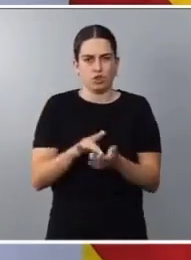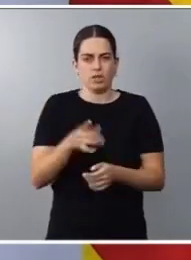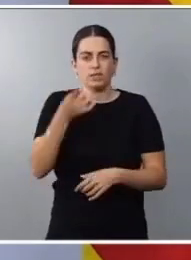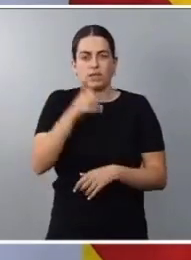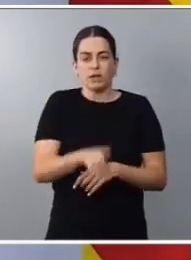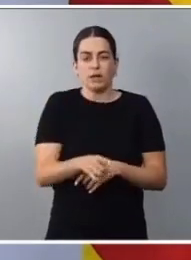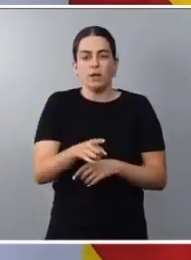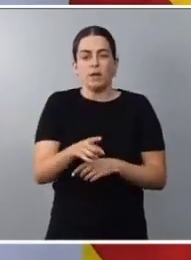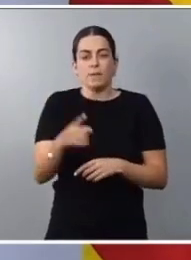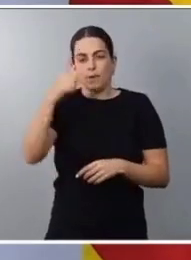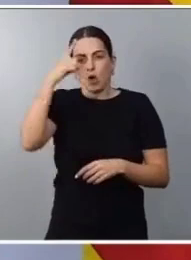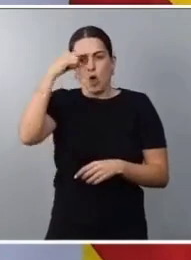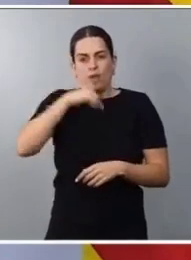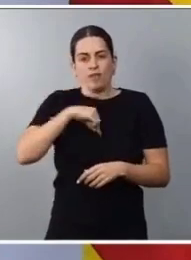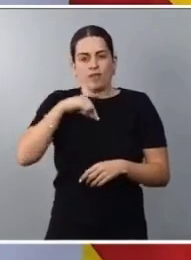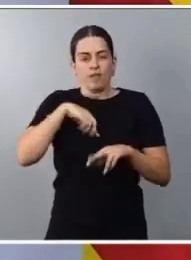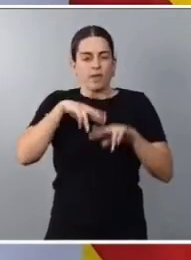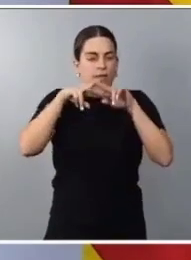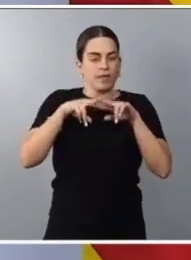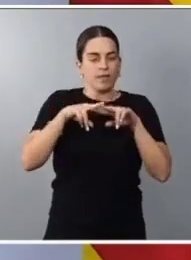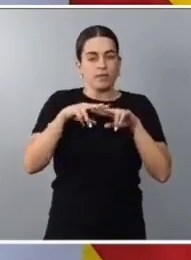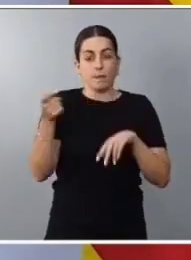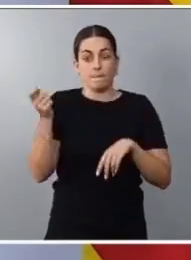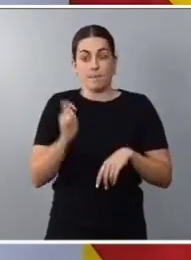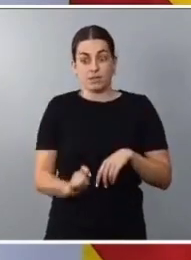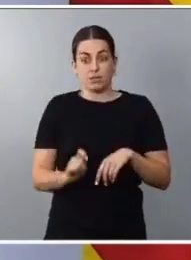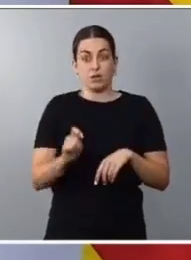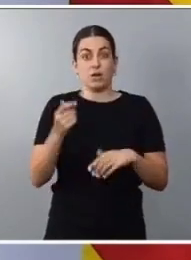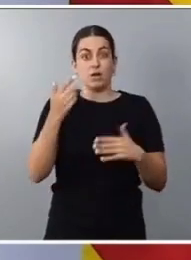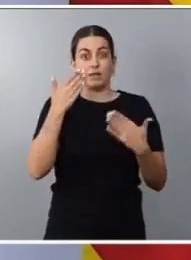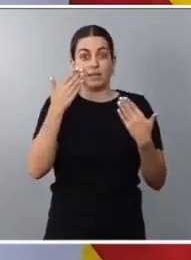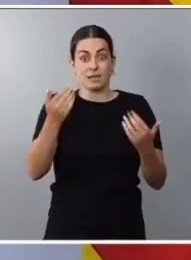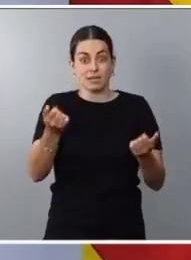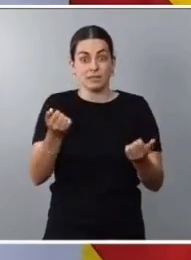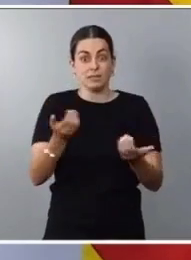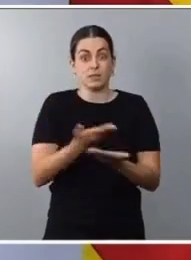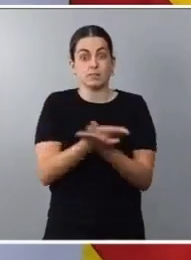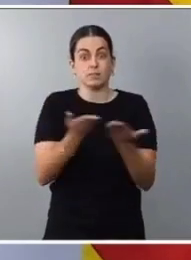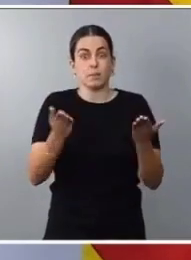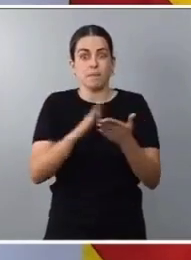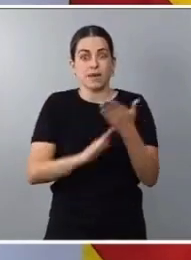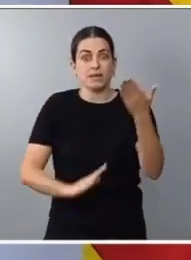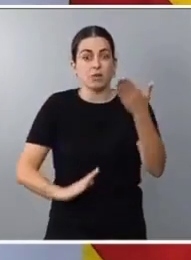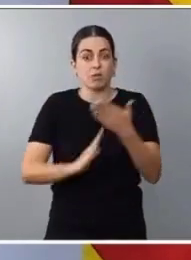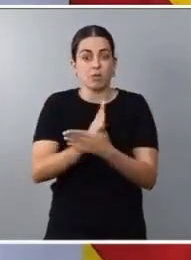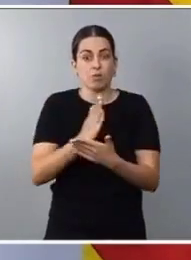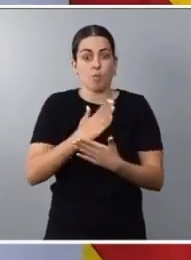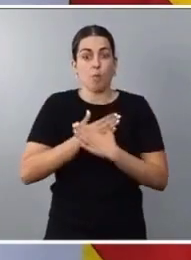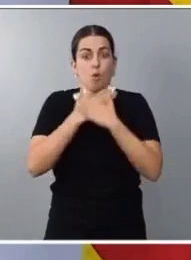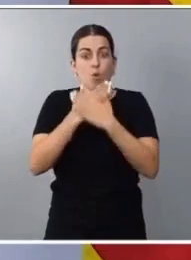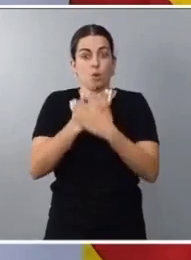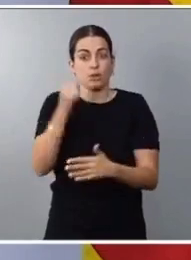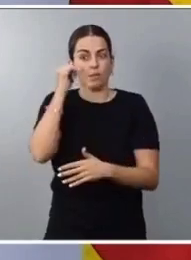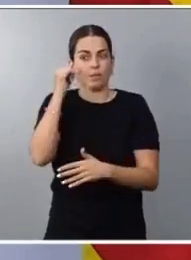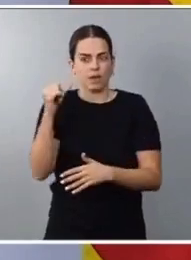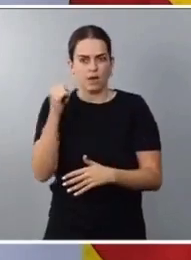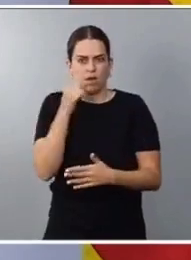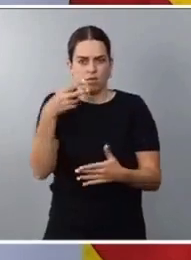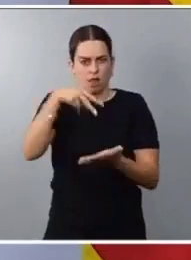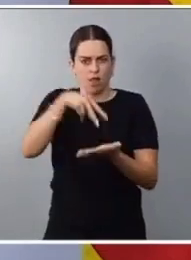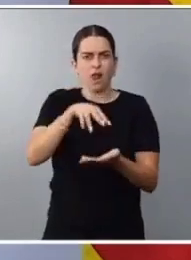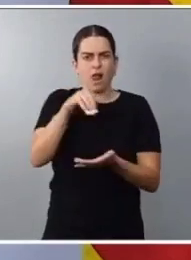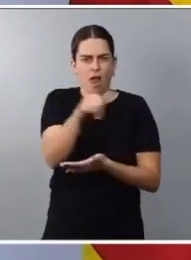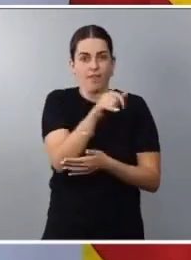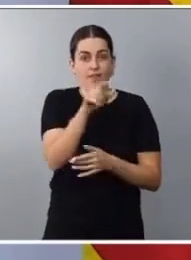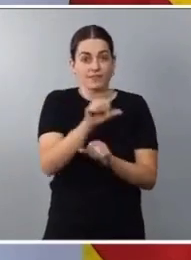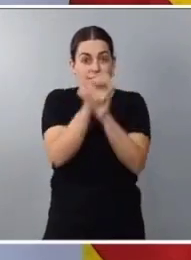conciencia. Siempre habrá profesionales sanitarios disponibles para practicar interrupciones voluntarias del embarazo. De esta forma, que hacemos es